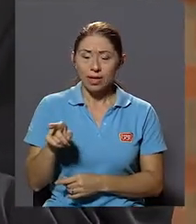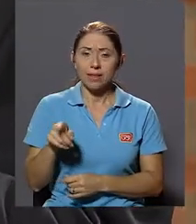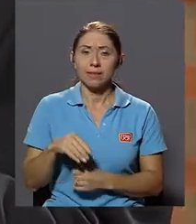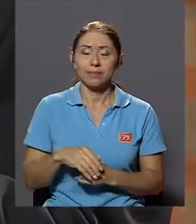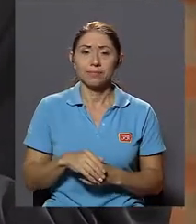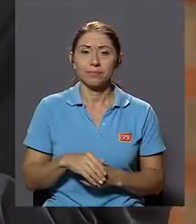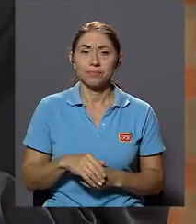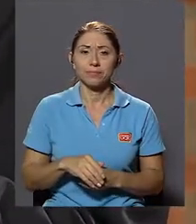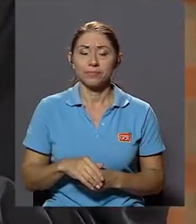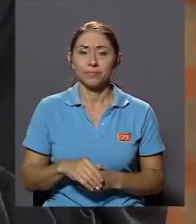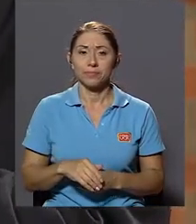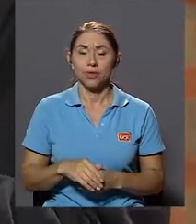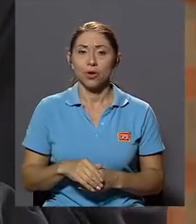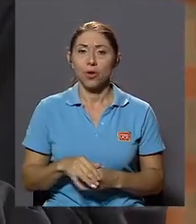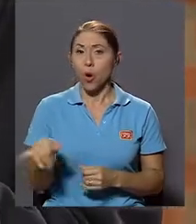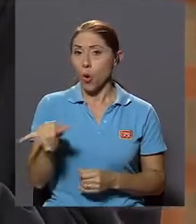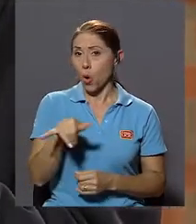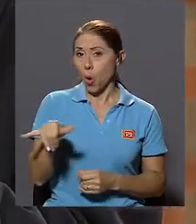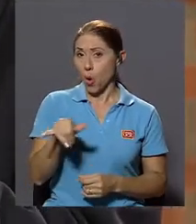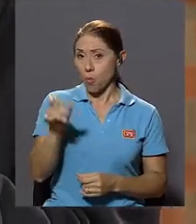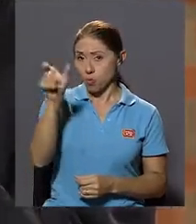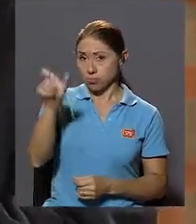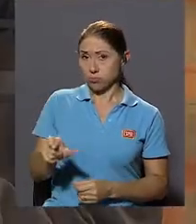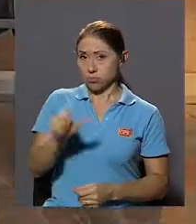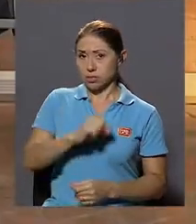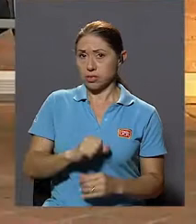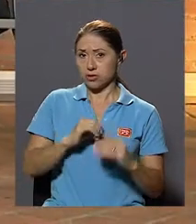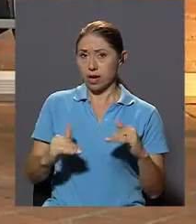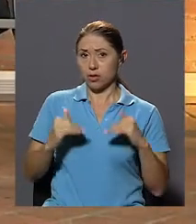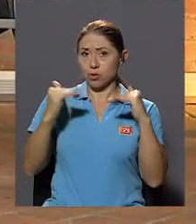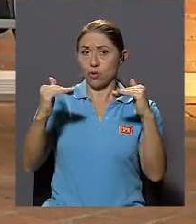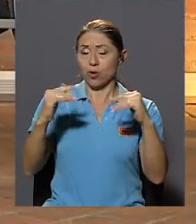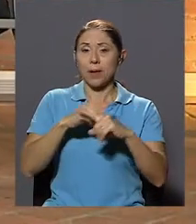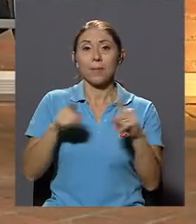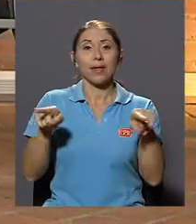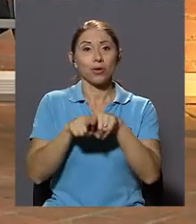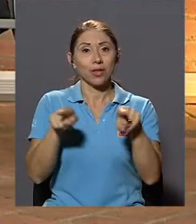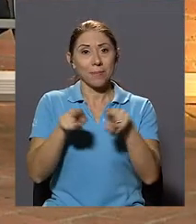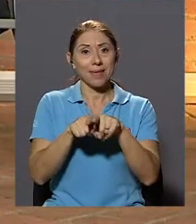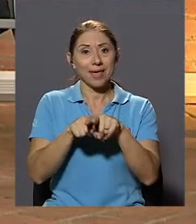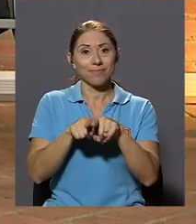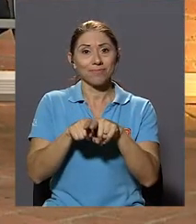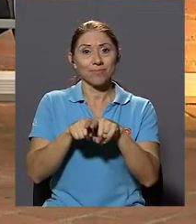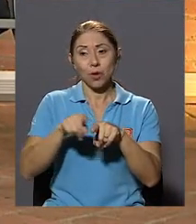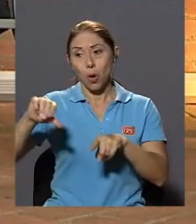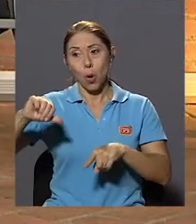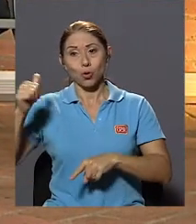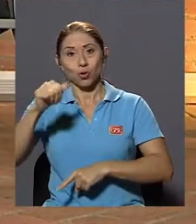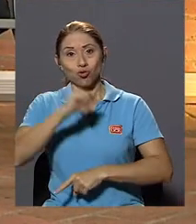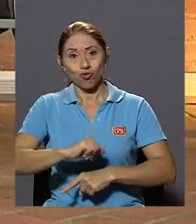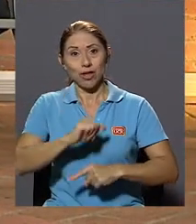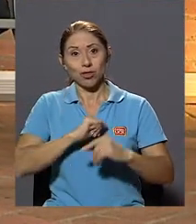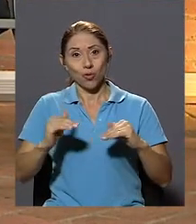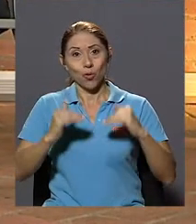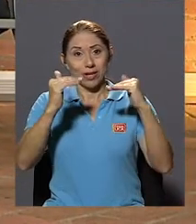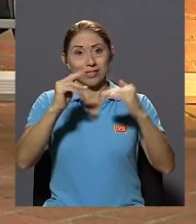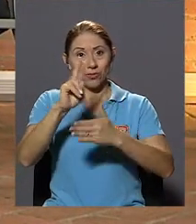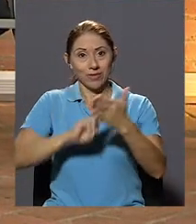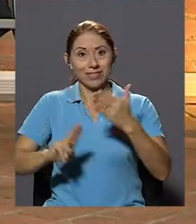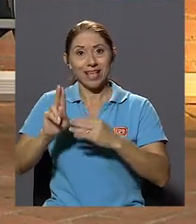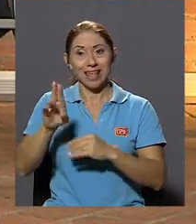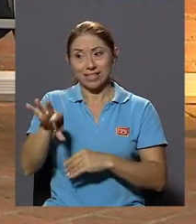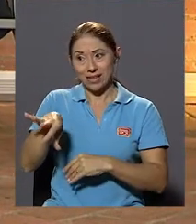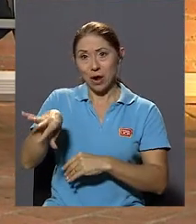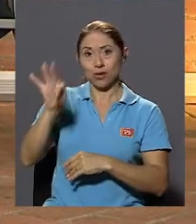como rector Pero también electo por los rectores Me parece que jugó un